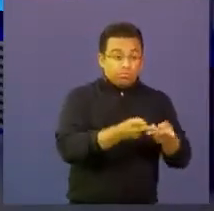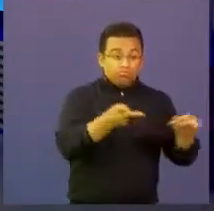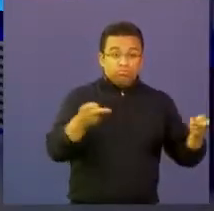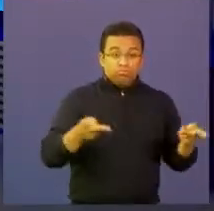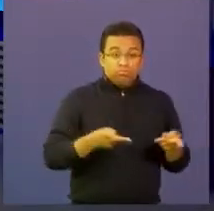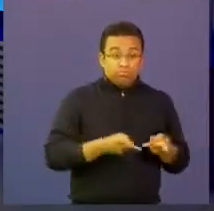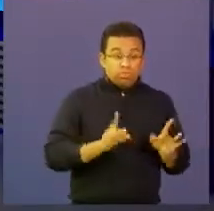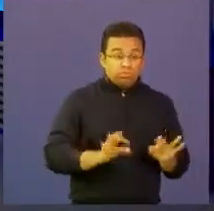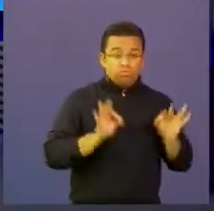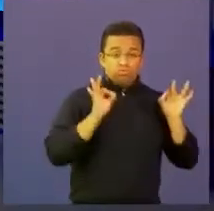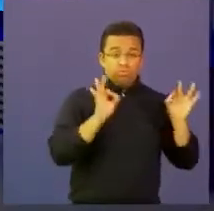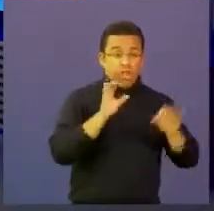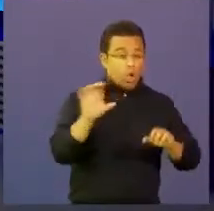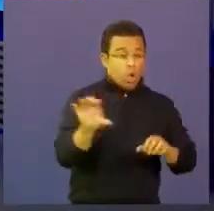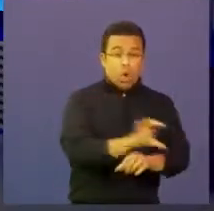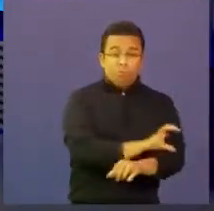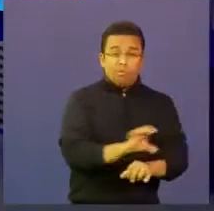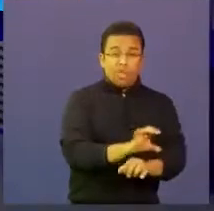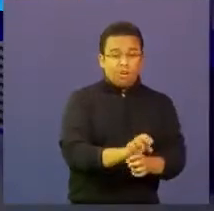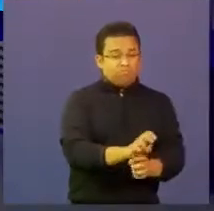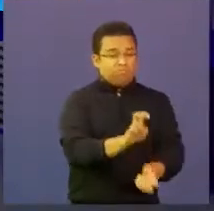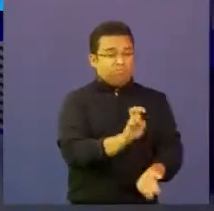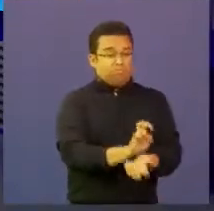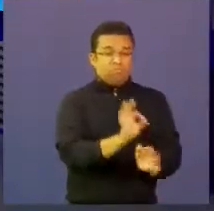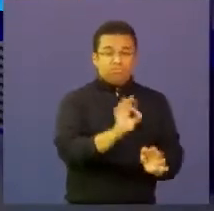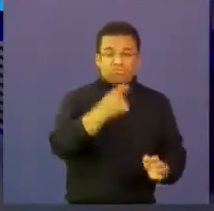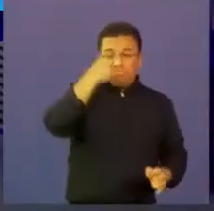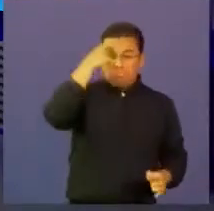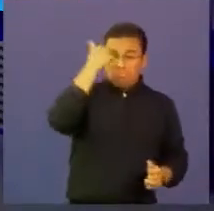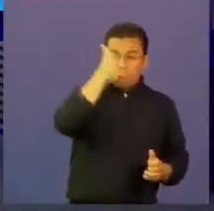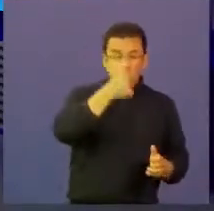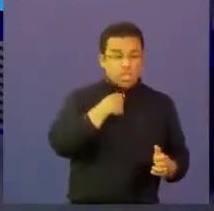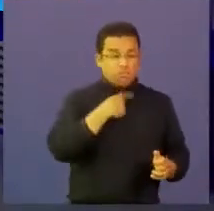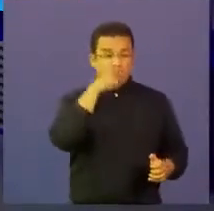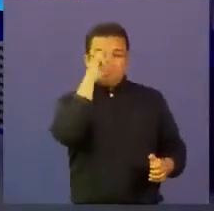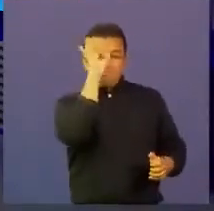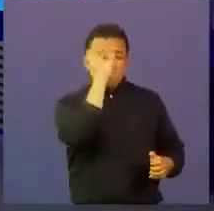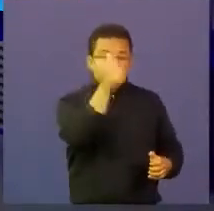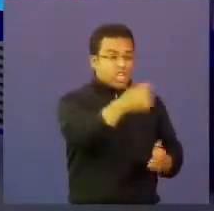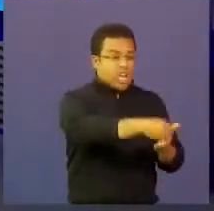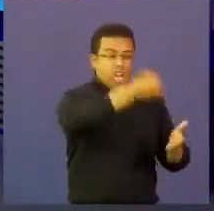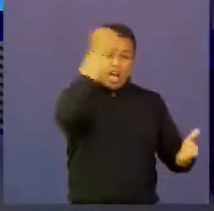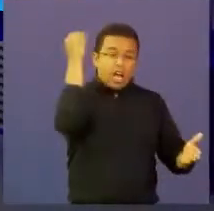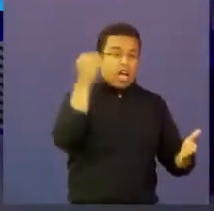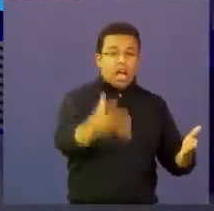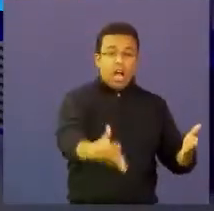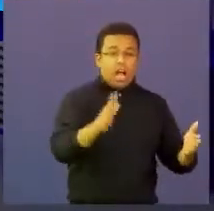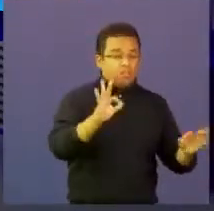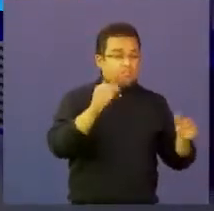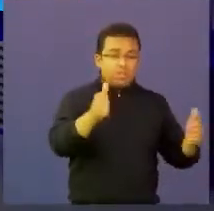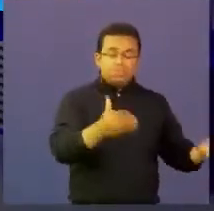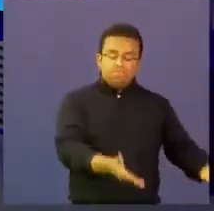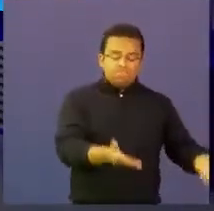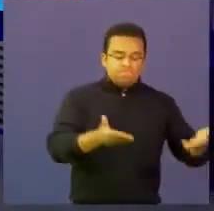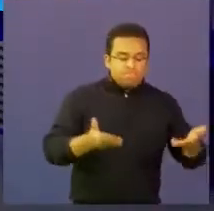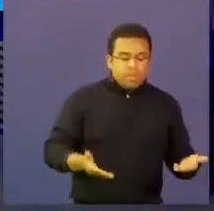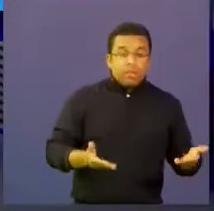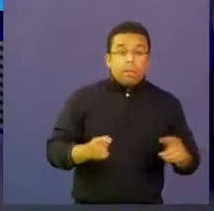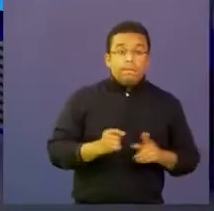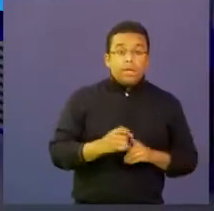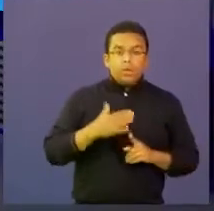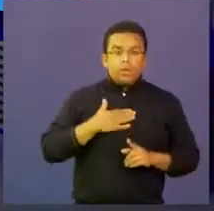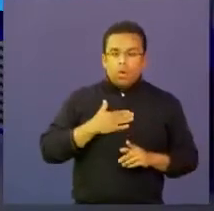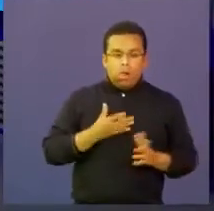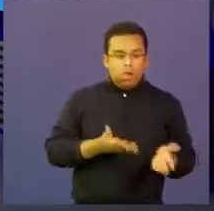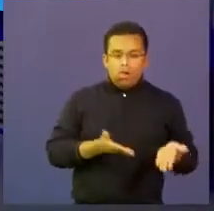más impresionante del mundo podemos tener los mejores contenidos pero si el maestro no llega a los contenidos no los